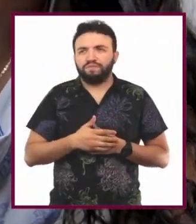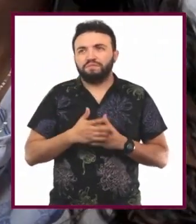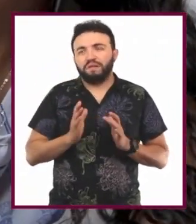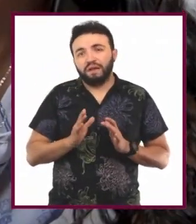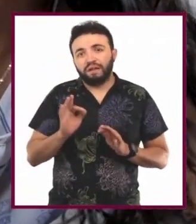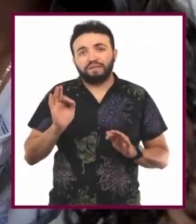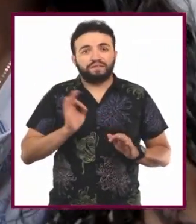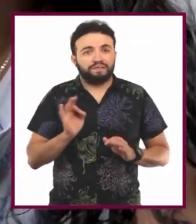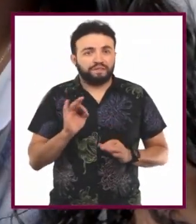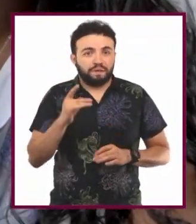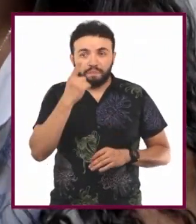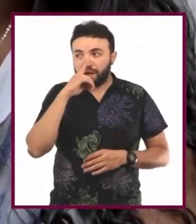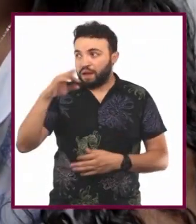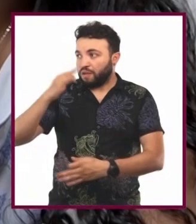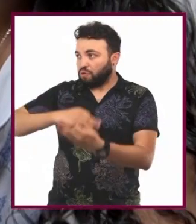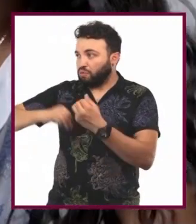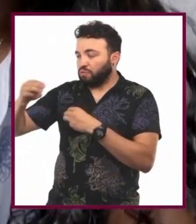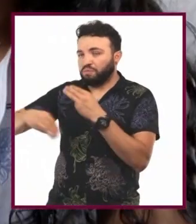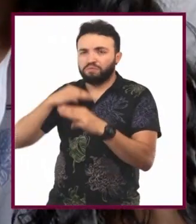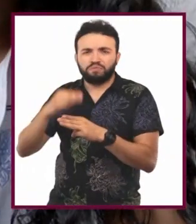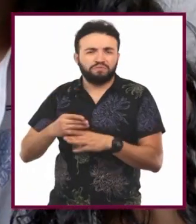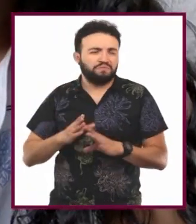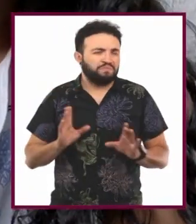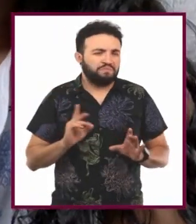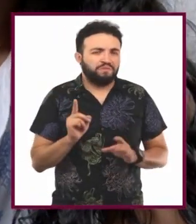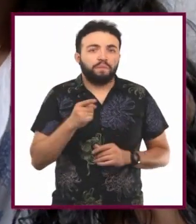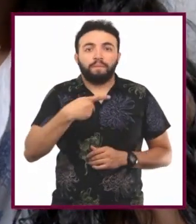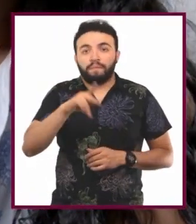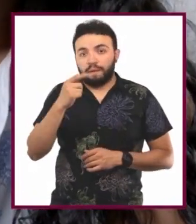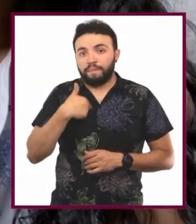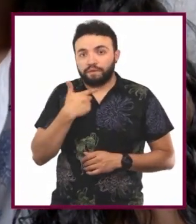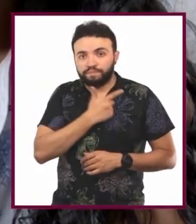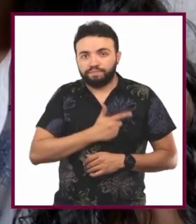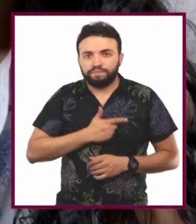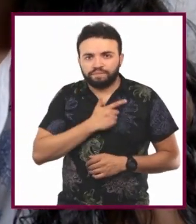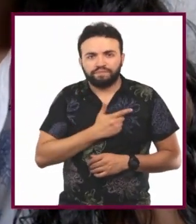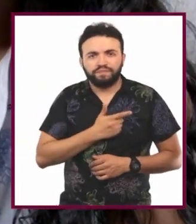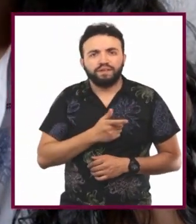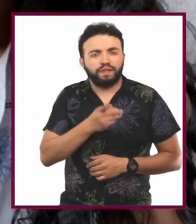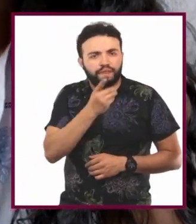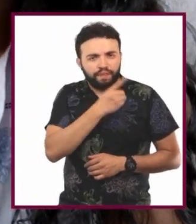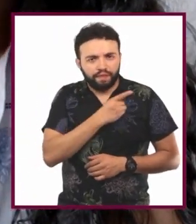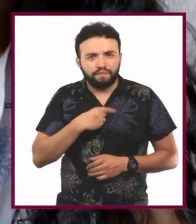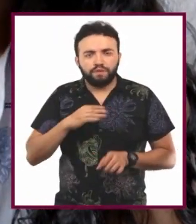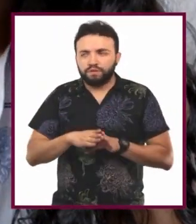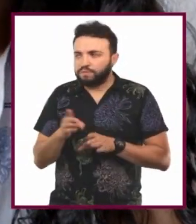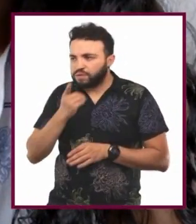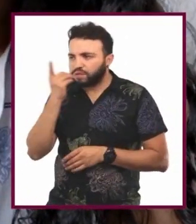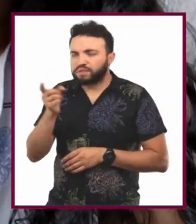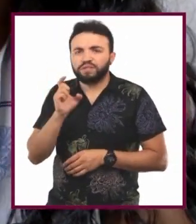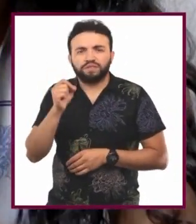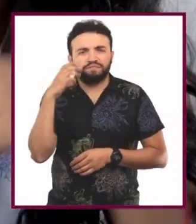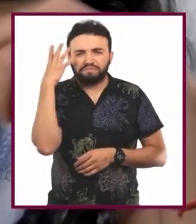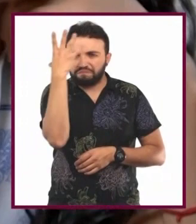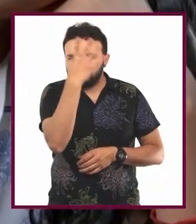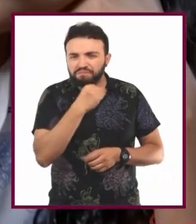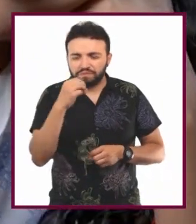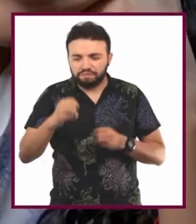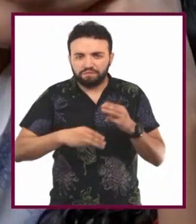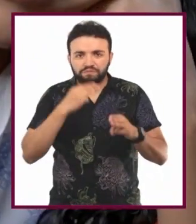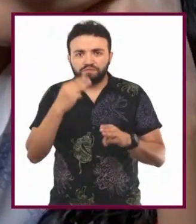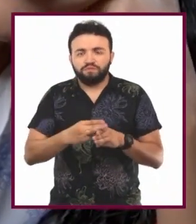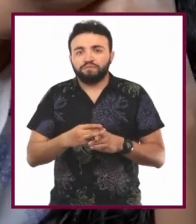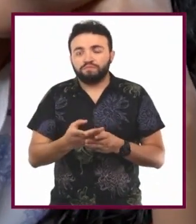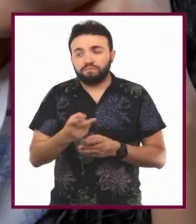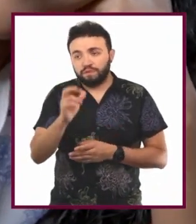pero a mí me gusta. El asunto es contar sobre lo maravilloso que es este planeta y reconocer todo lo que ha hecho el humano